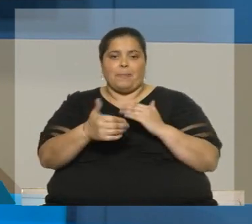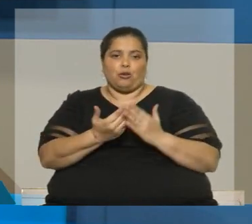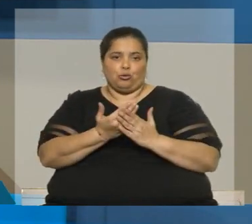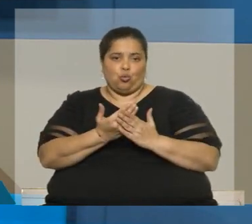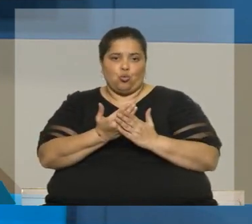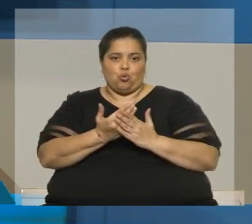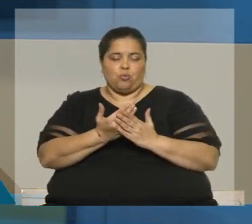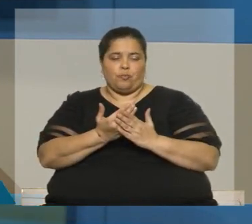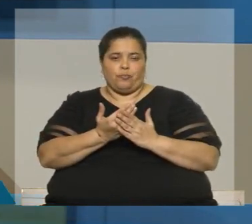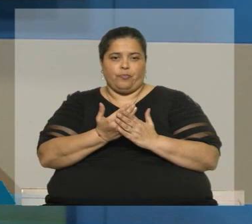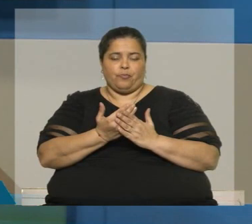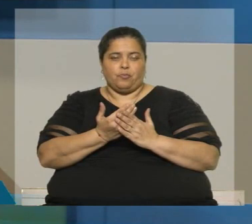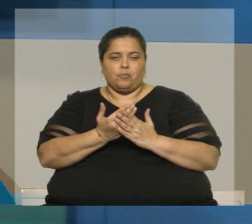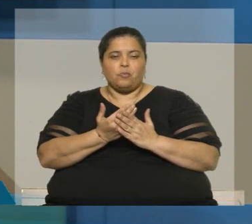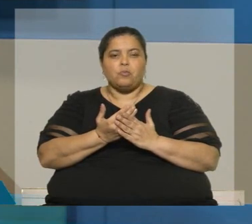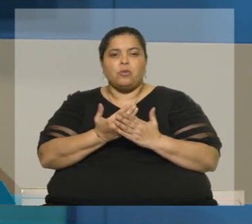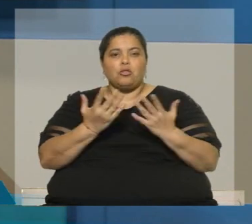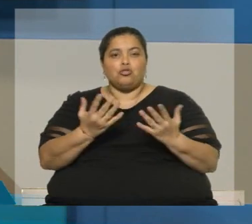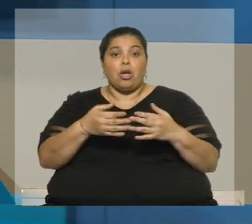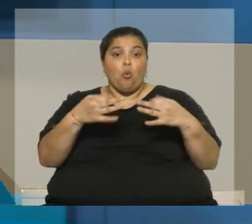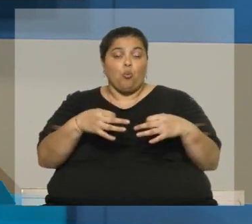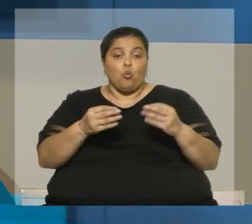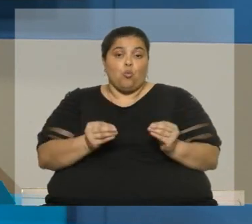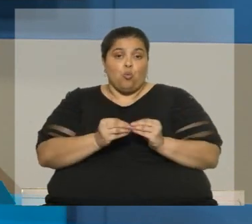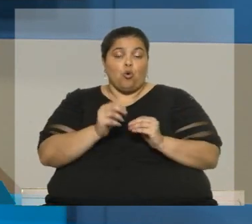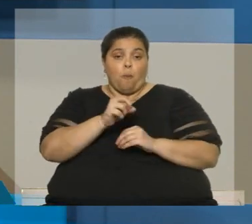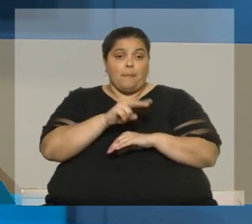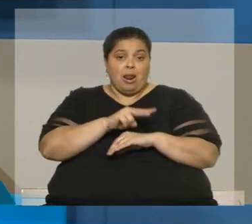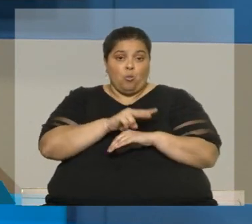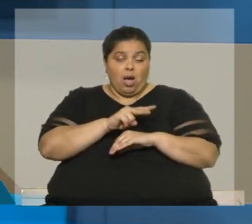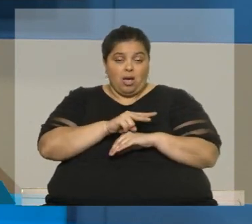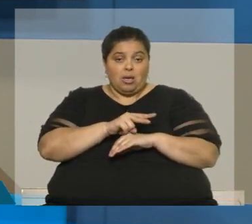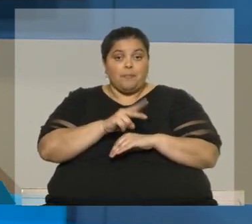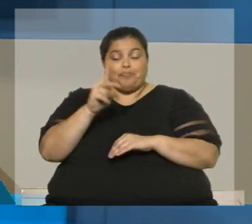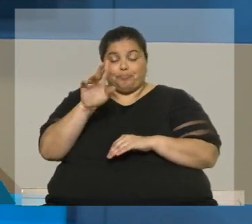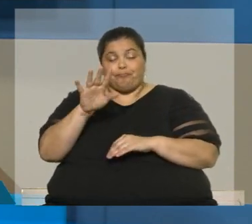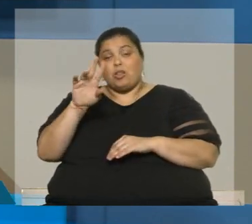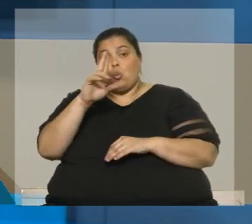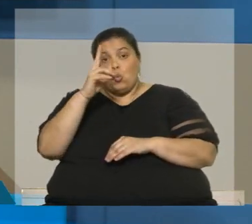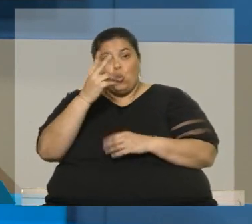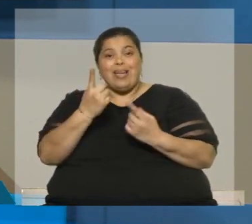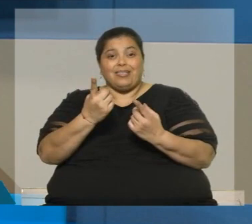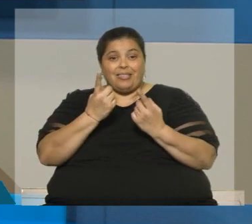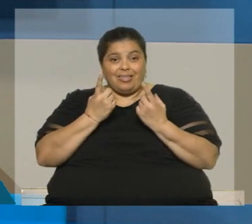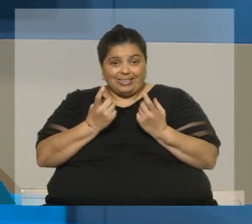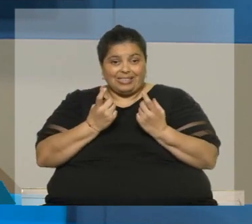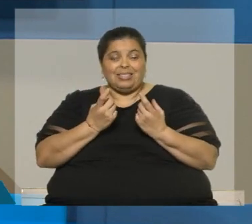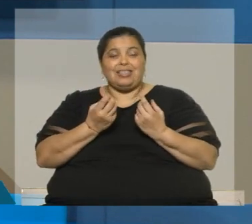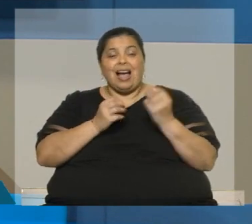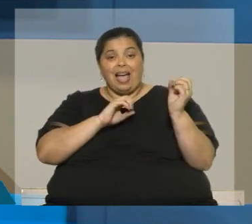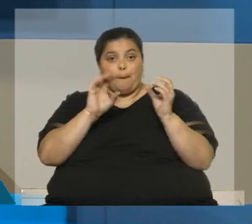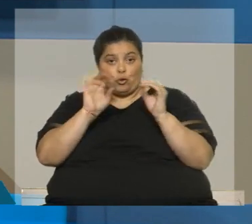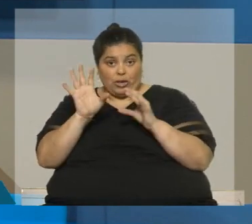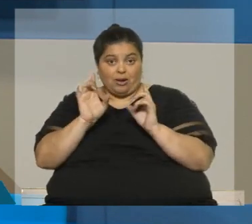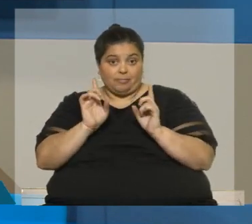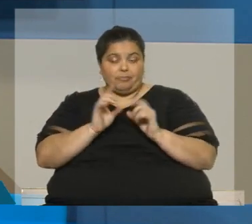Y fíjate, justo con Paraguay, pero es un país que tiene una necesidad y una lógica de exportación y